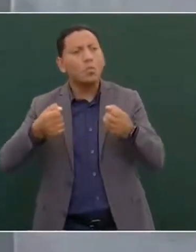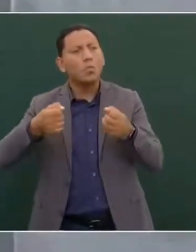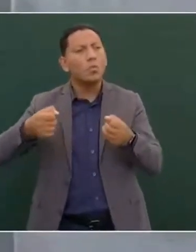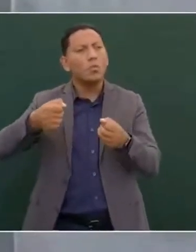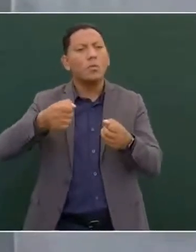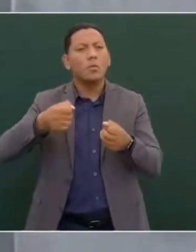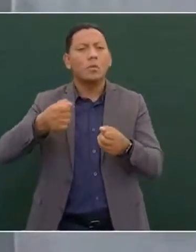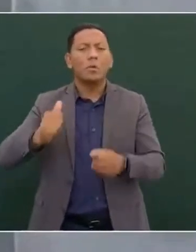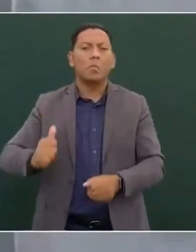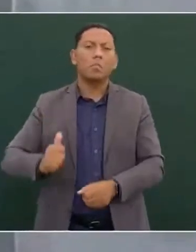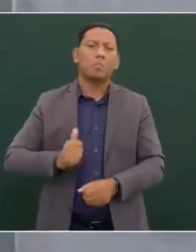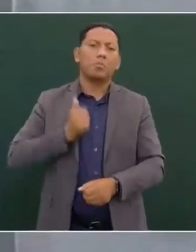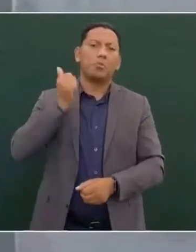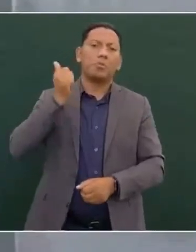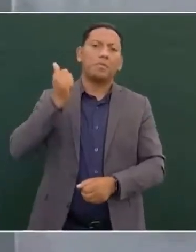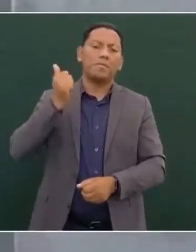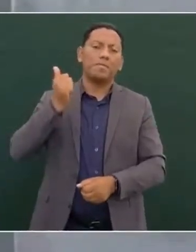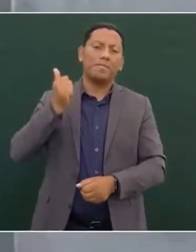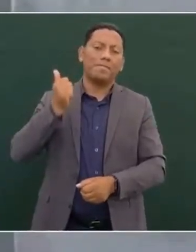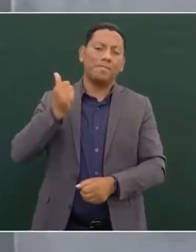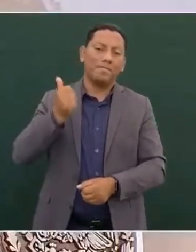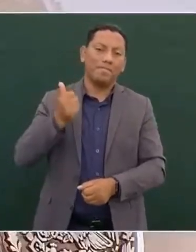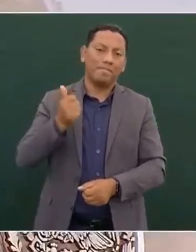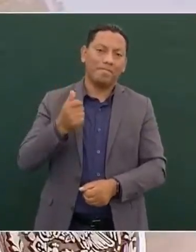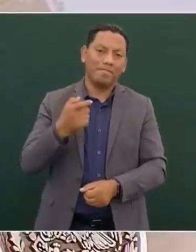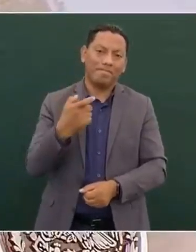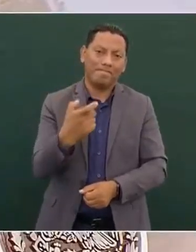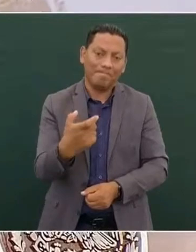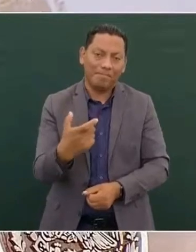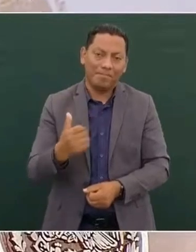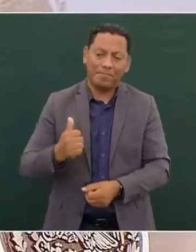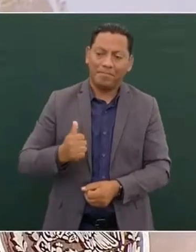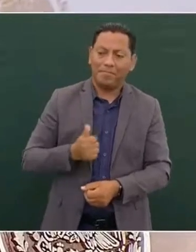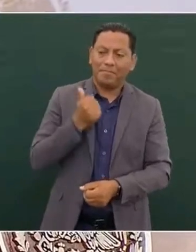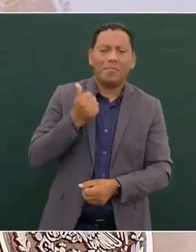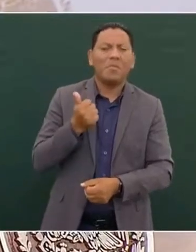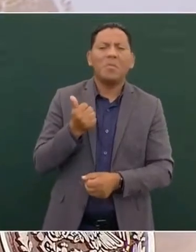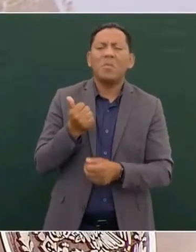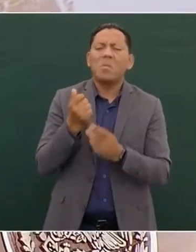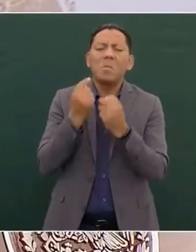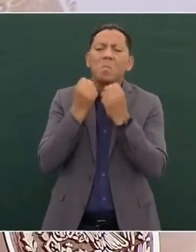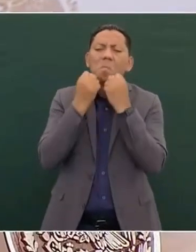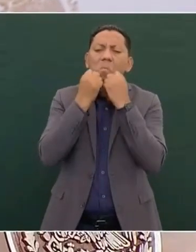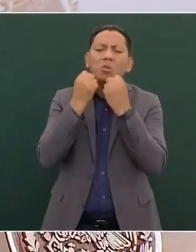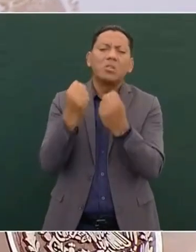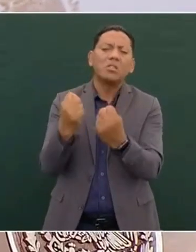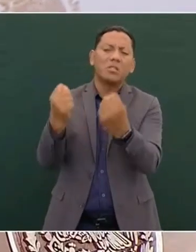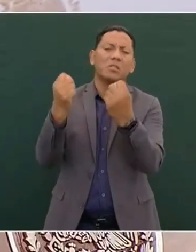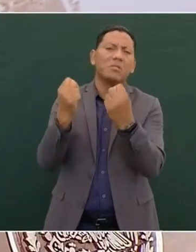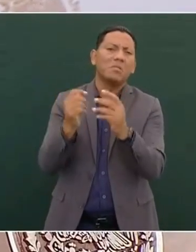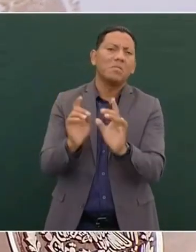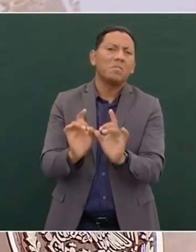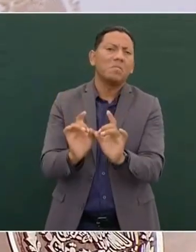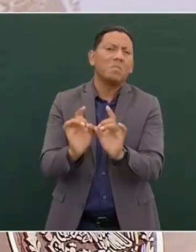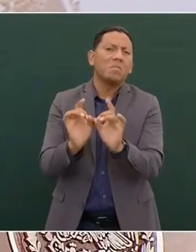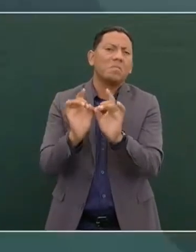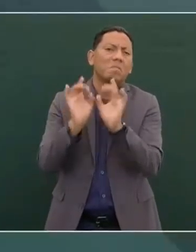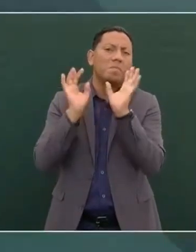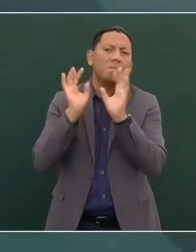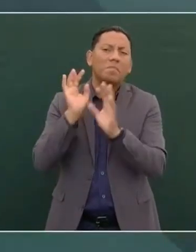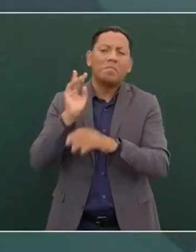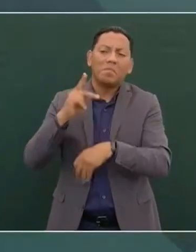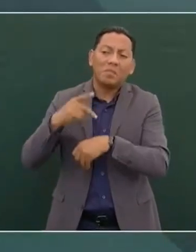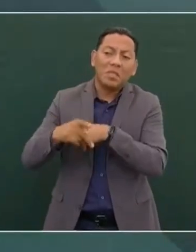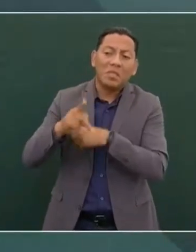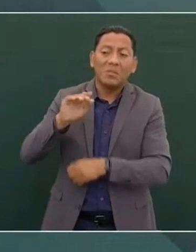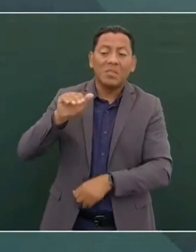agosto y no les importa la seguridad de